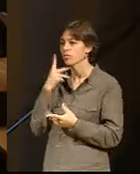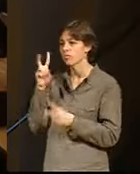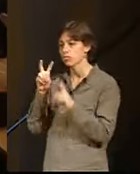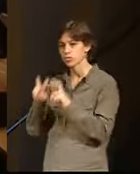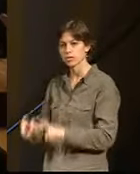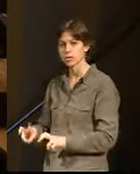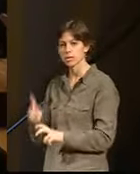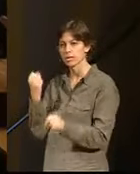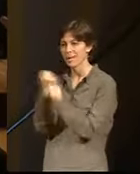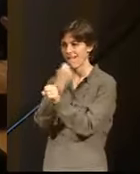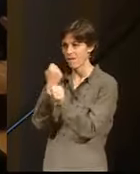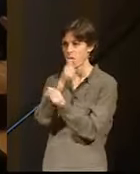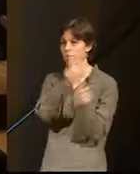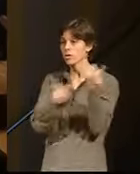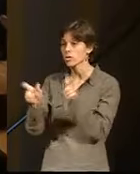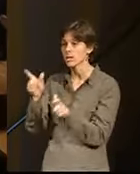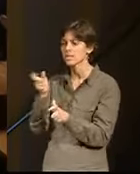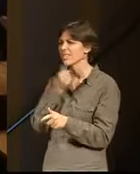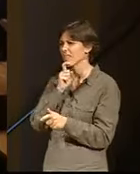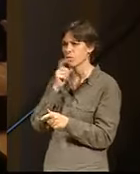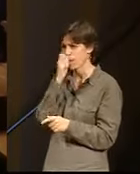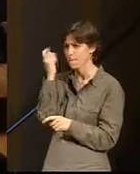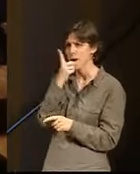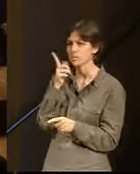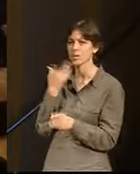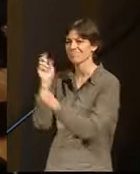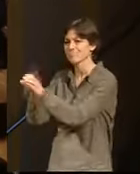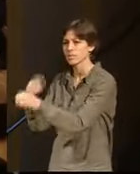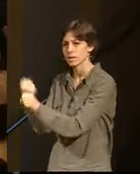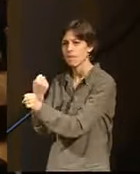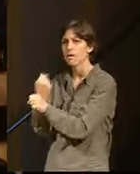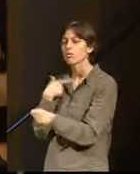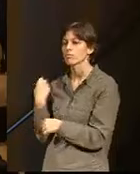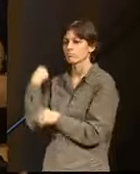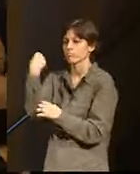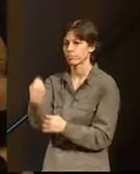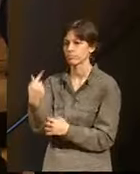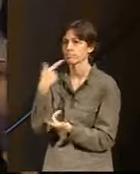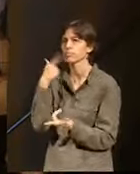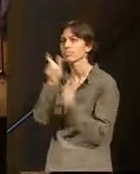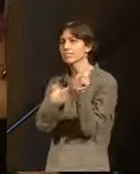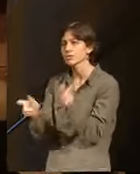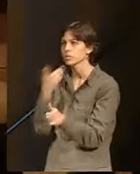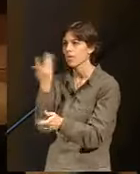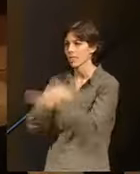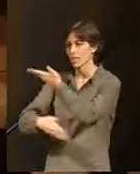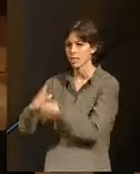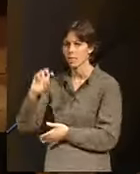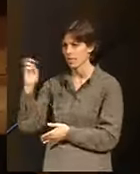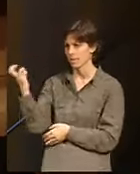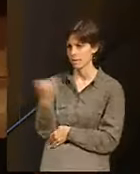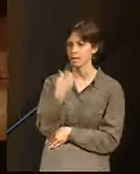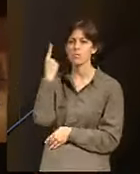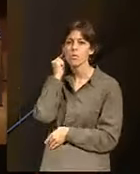para personas que tienen mayores dificultades de acceder a un puesto de trabajo. Son personas con capacidades diferentes,